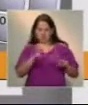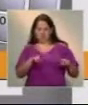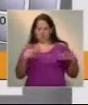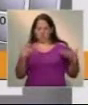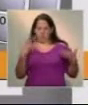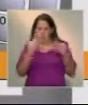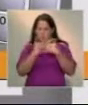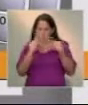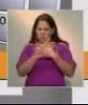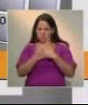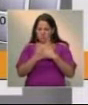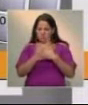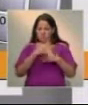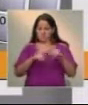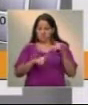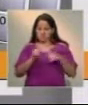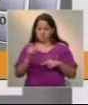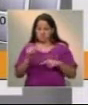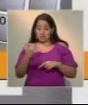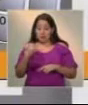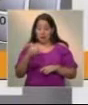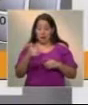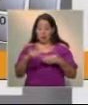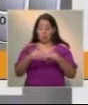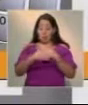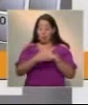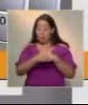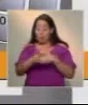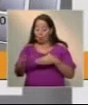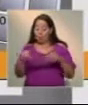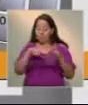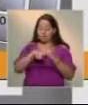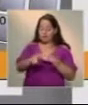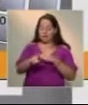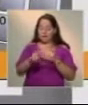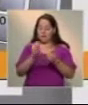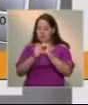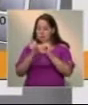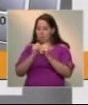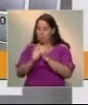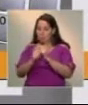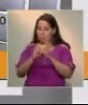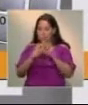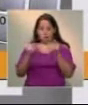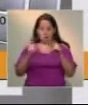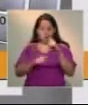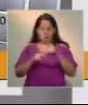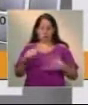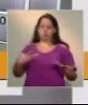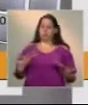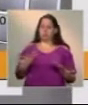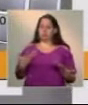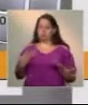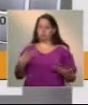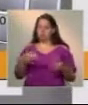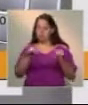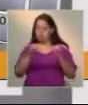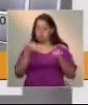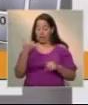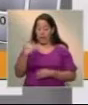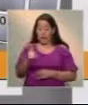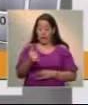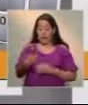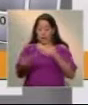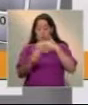y como justamente estaba colocado en la puerta de ingreso al gimnasio y con todos los actos de violencia a los cuales hemos estado